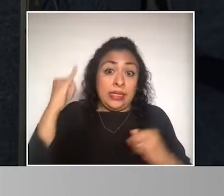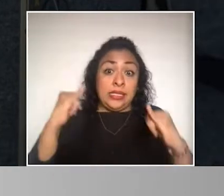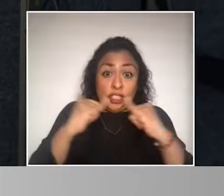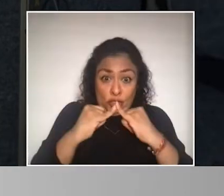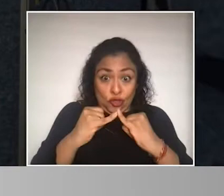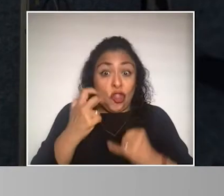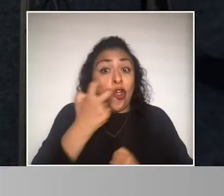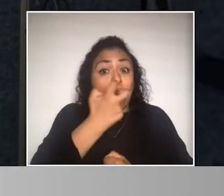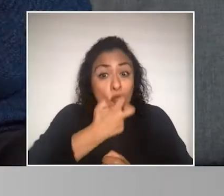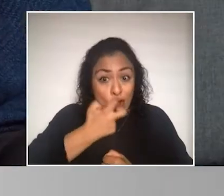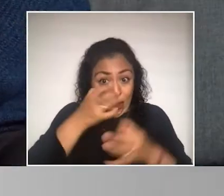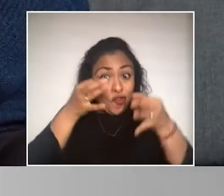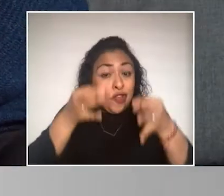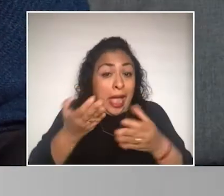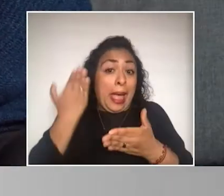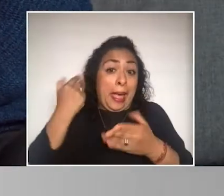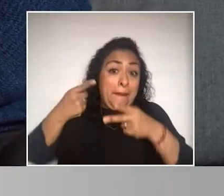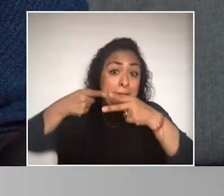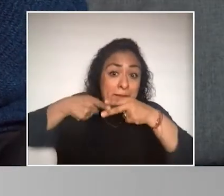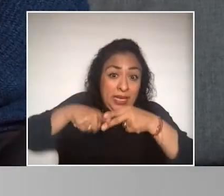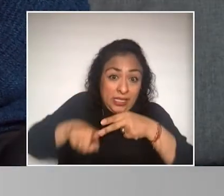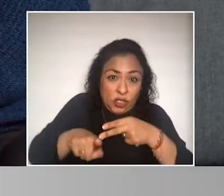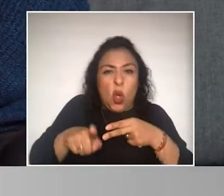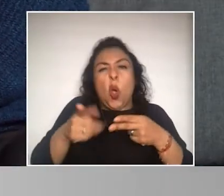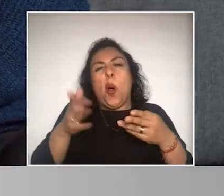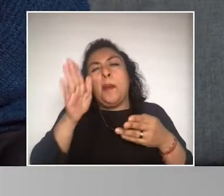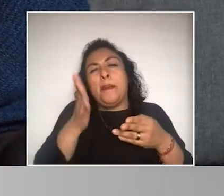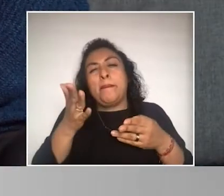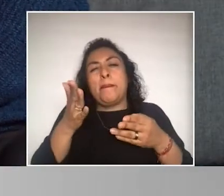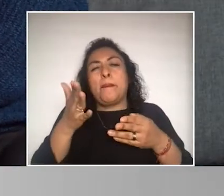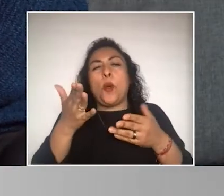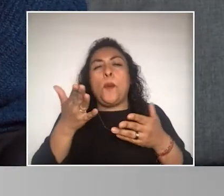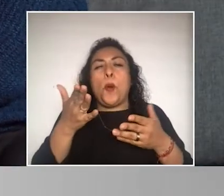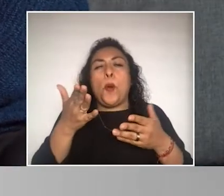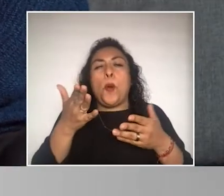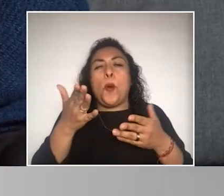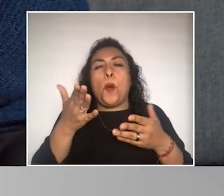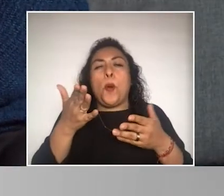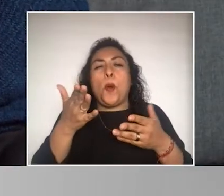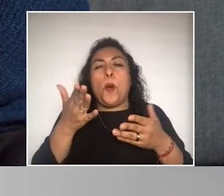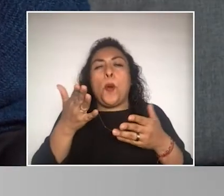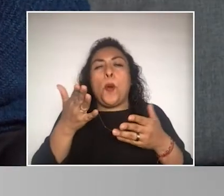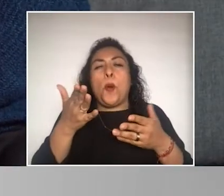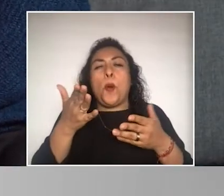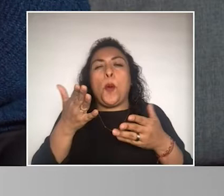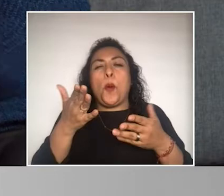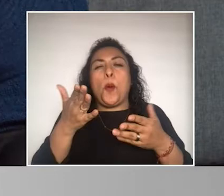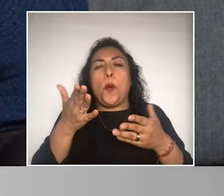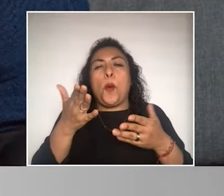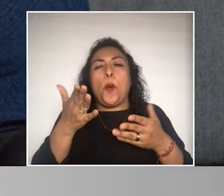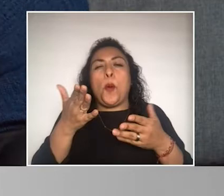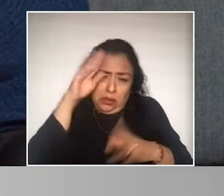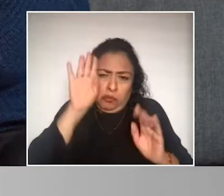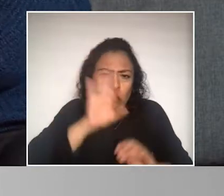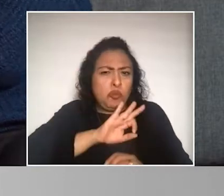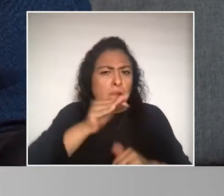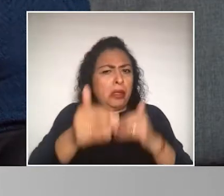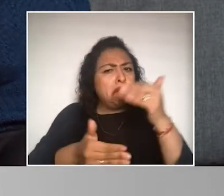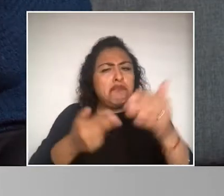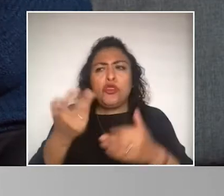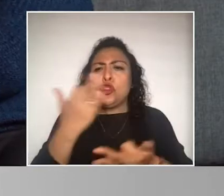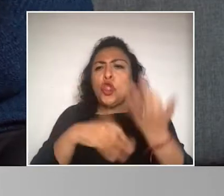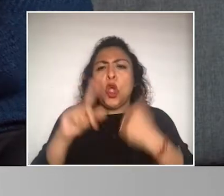era una institución clínica con un modelo médico en que se creyó que íbamos a poder oralizar a todos los sordos